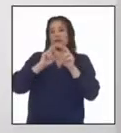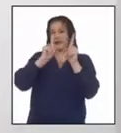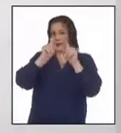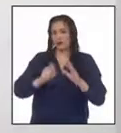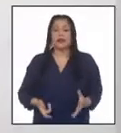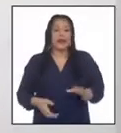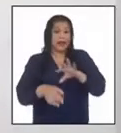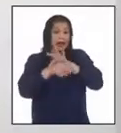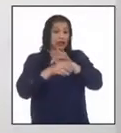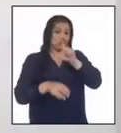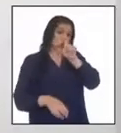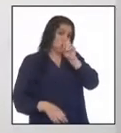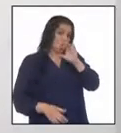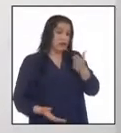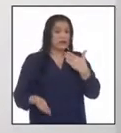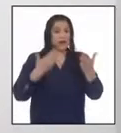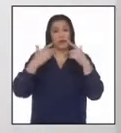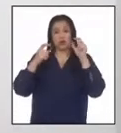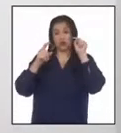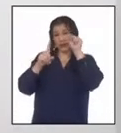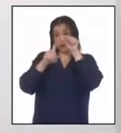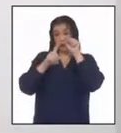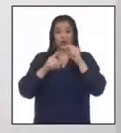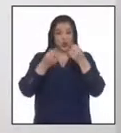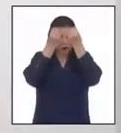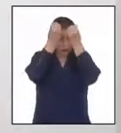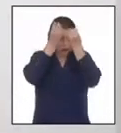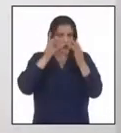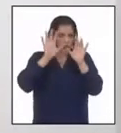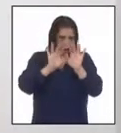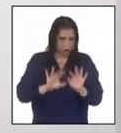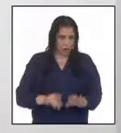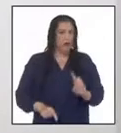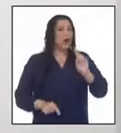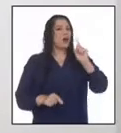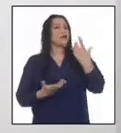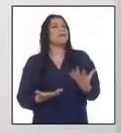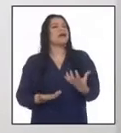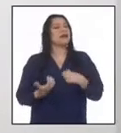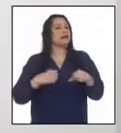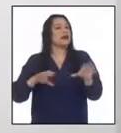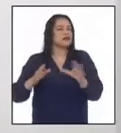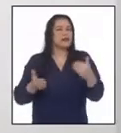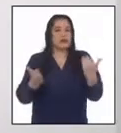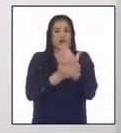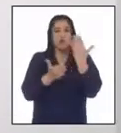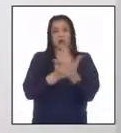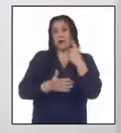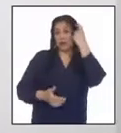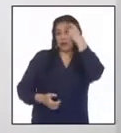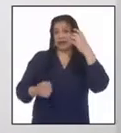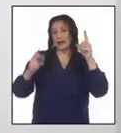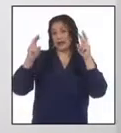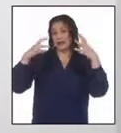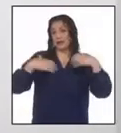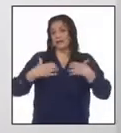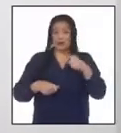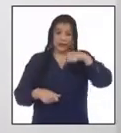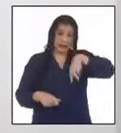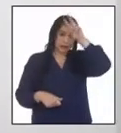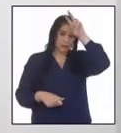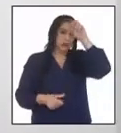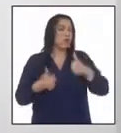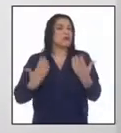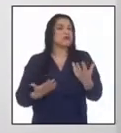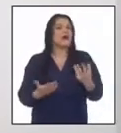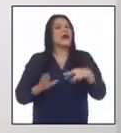doctor Lorente se refirió a ese punto en su informe. Uno de los primeros actos de la nueva política sanitaria peruana ha